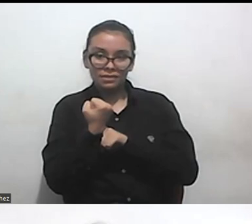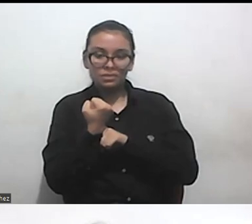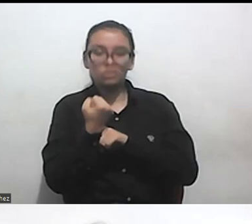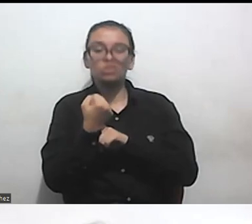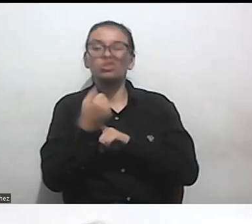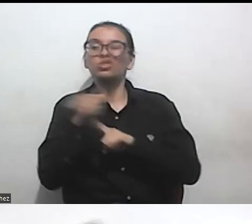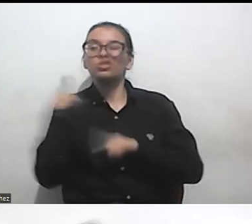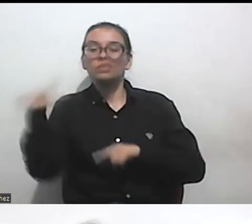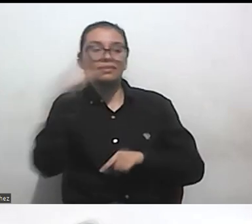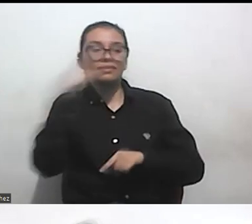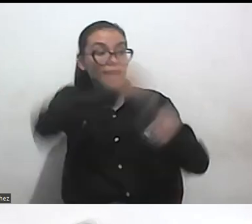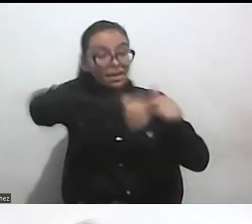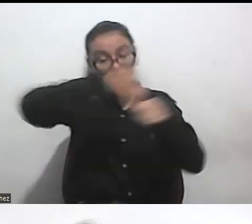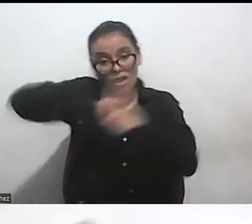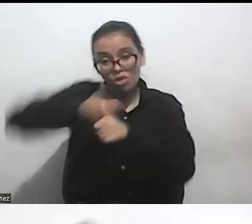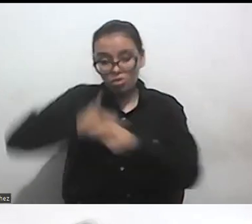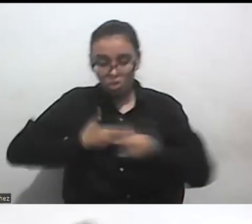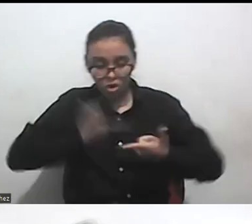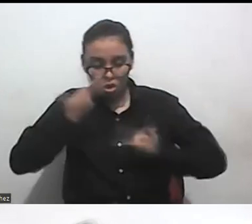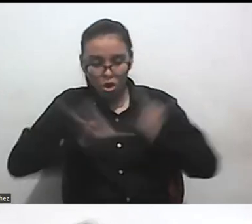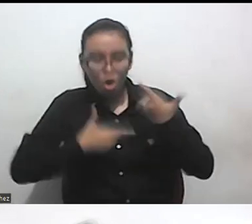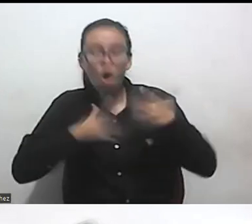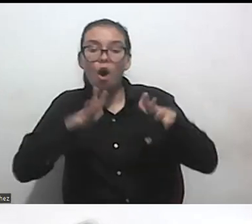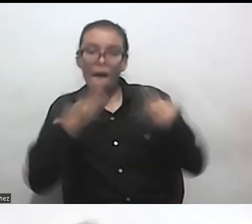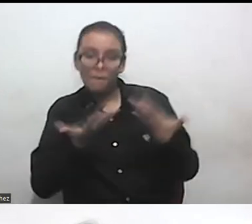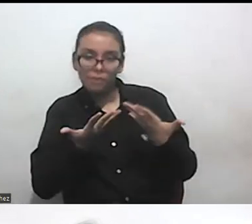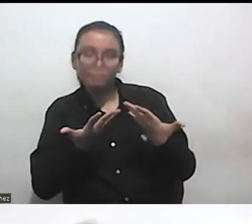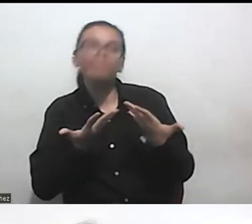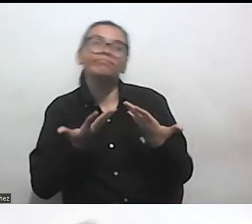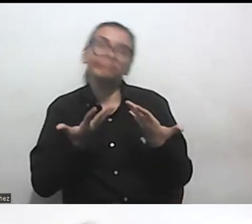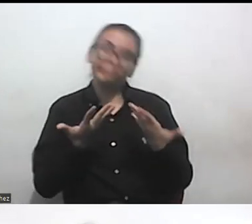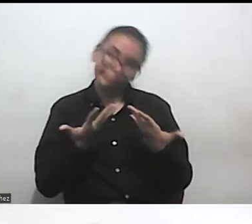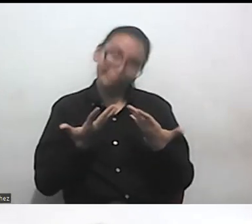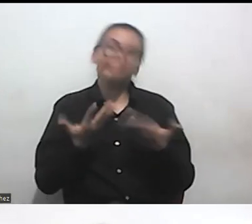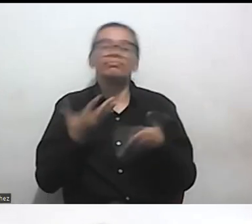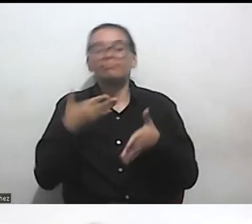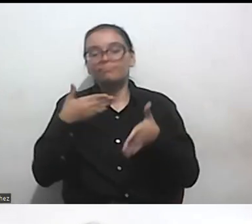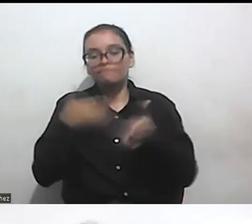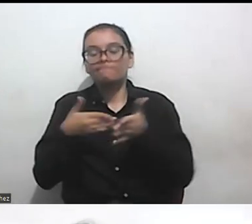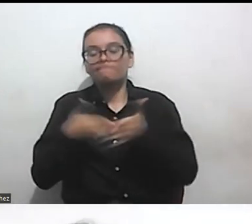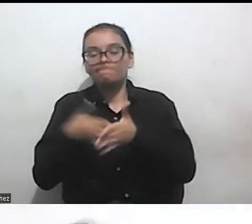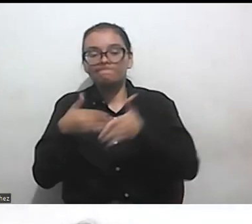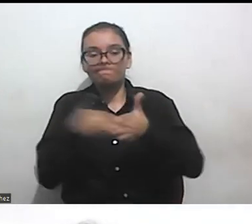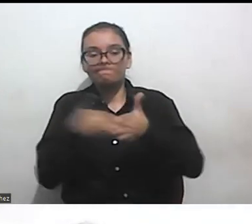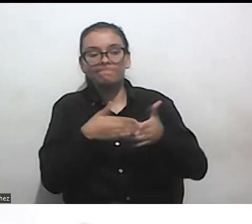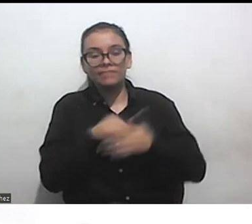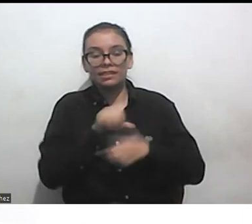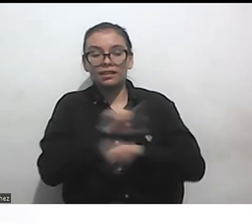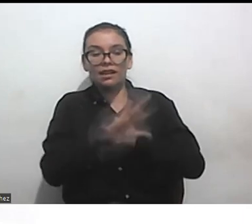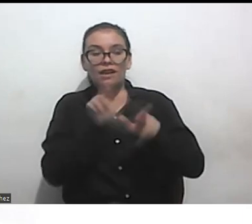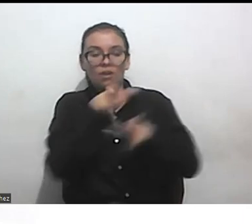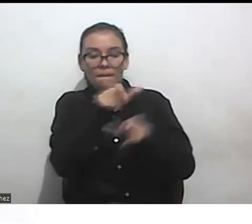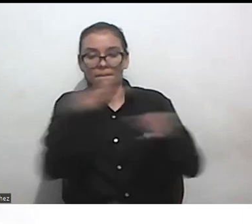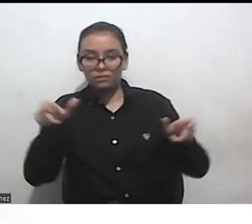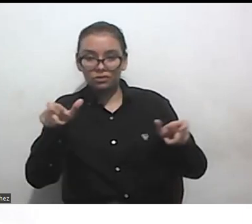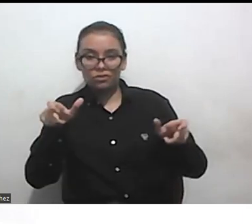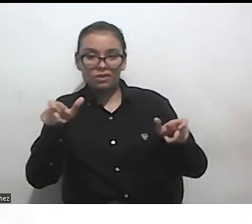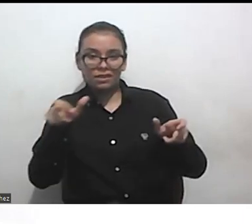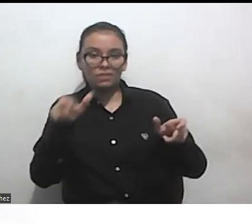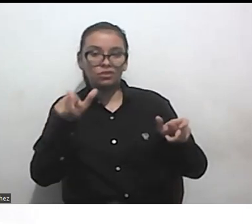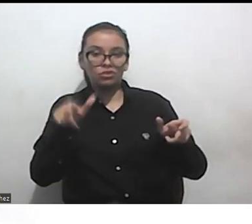pues genera una tensión clara frente a sus miembros los miembros de ese movimiento